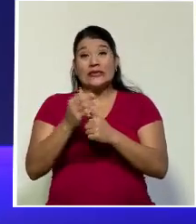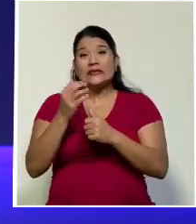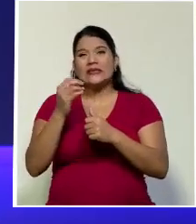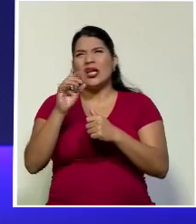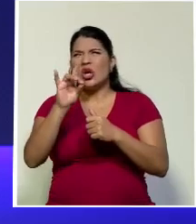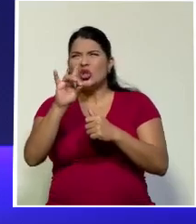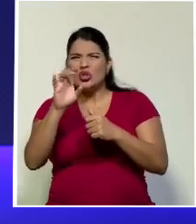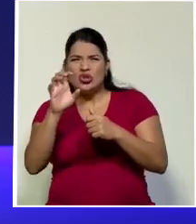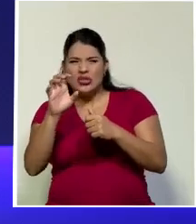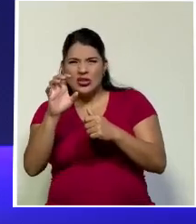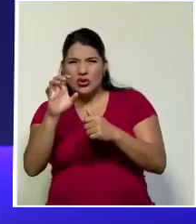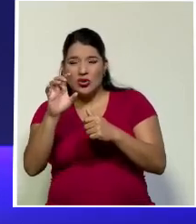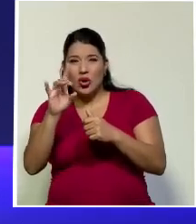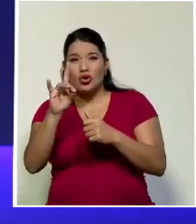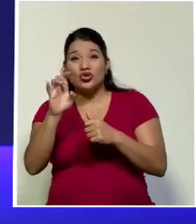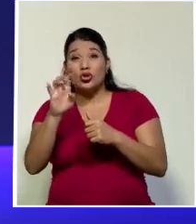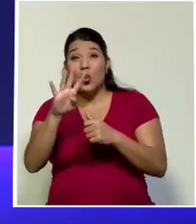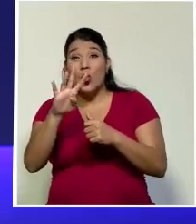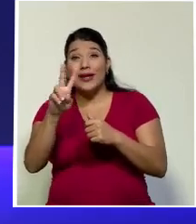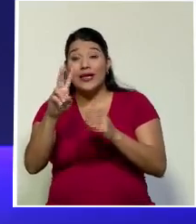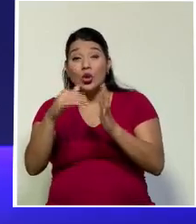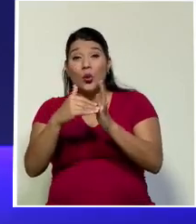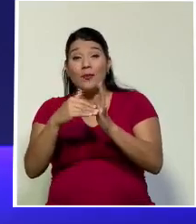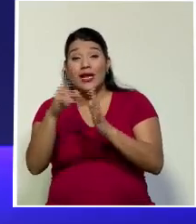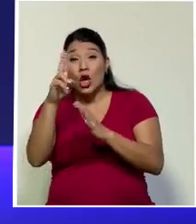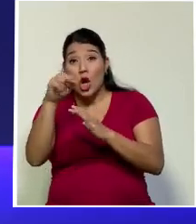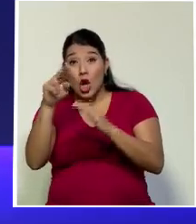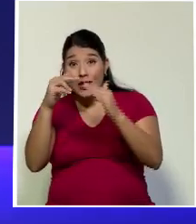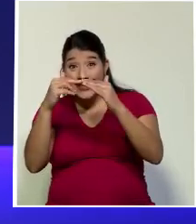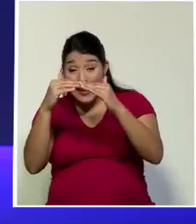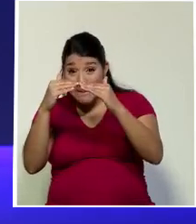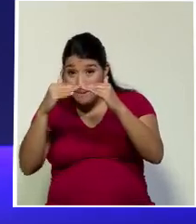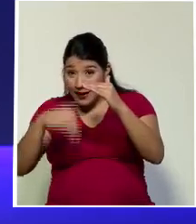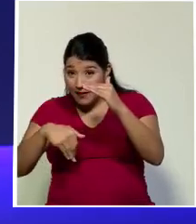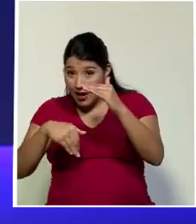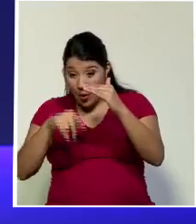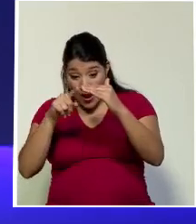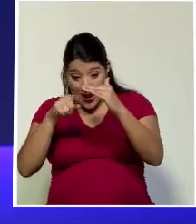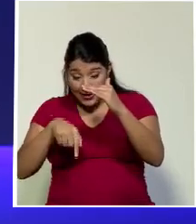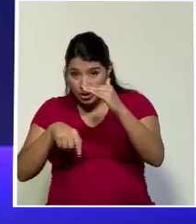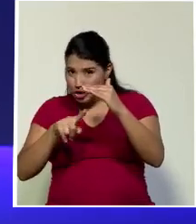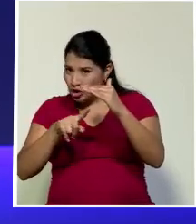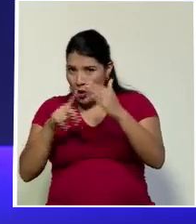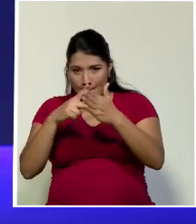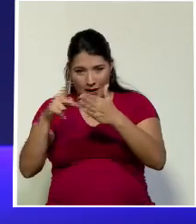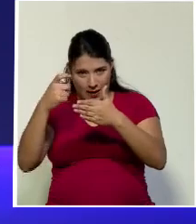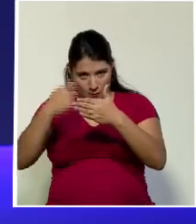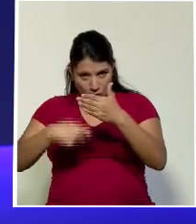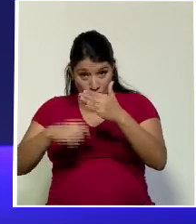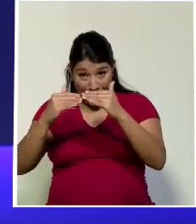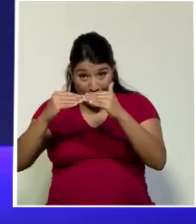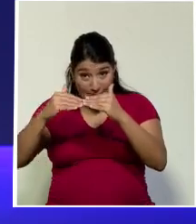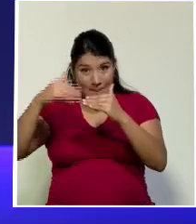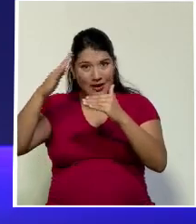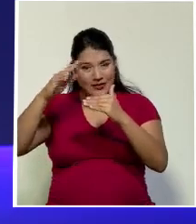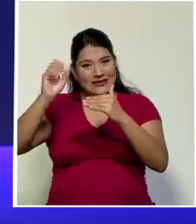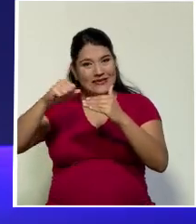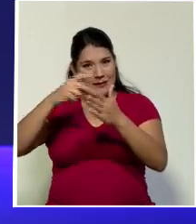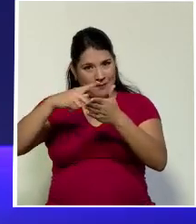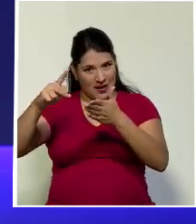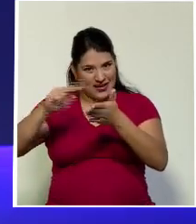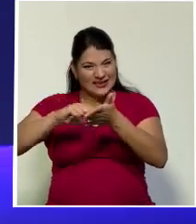supero, que son 842.000 colones. Ahora, de aprobarse el proyecto tal como está,